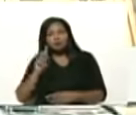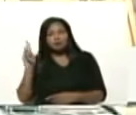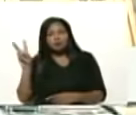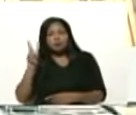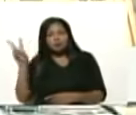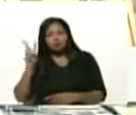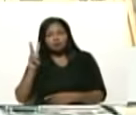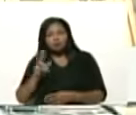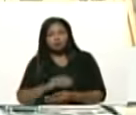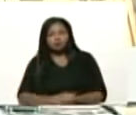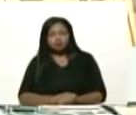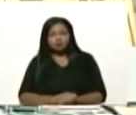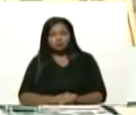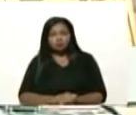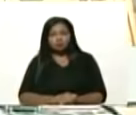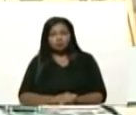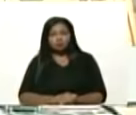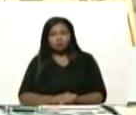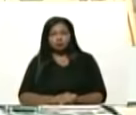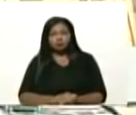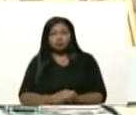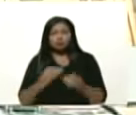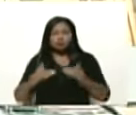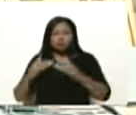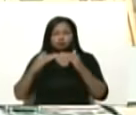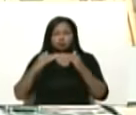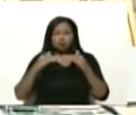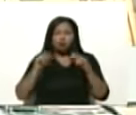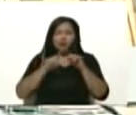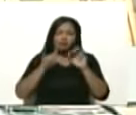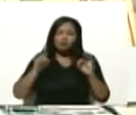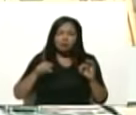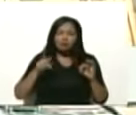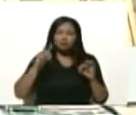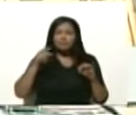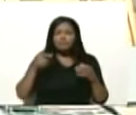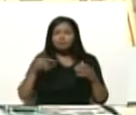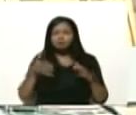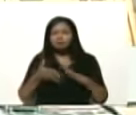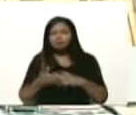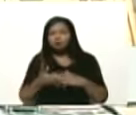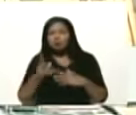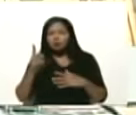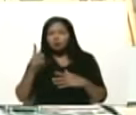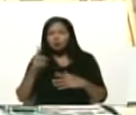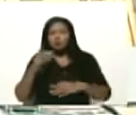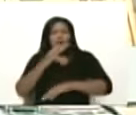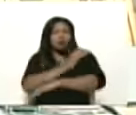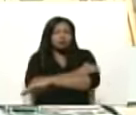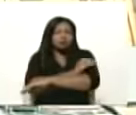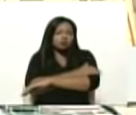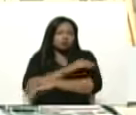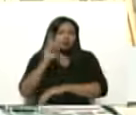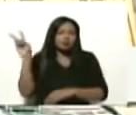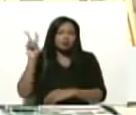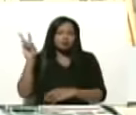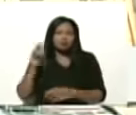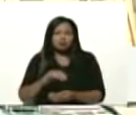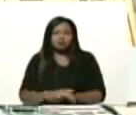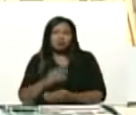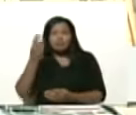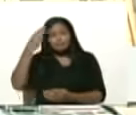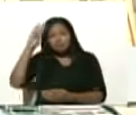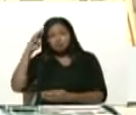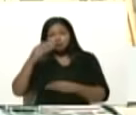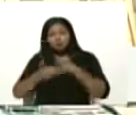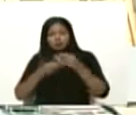y la plataforma unitaria de Venezuela, una de las oposiciones de Venezuela en México.